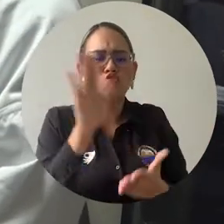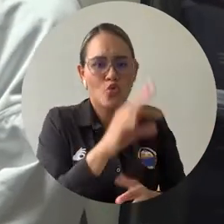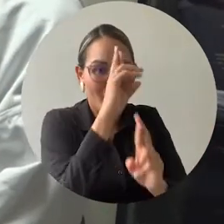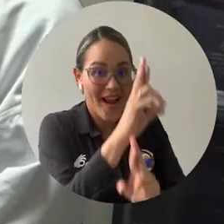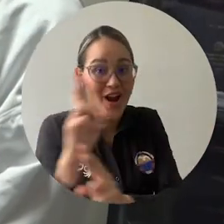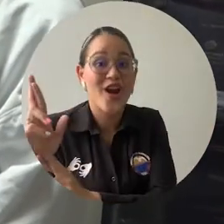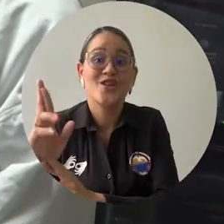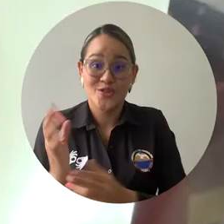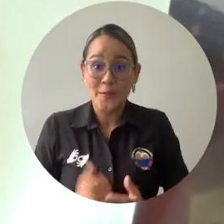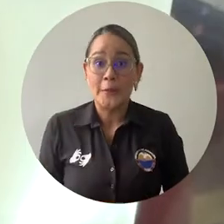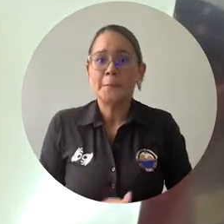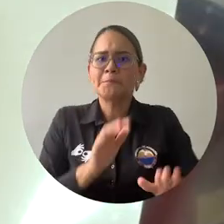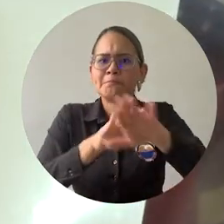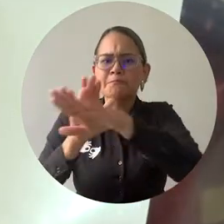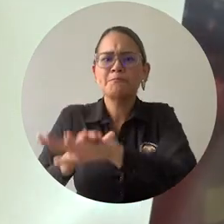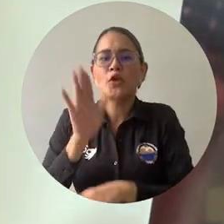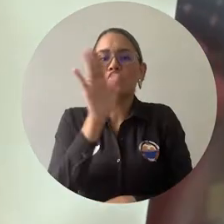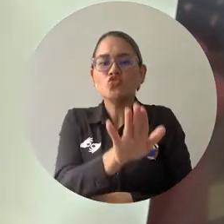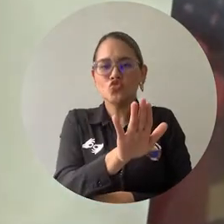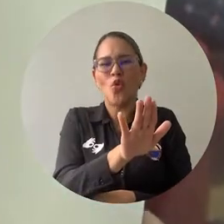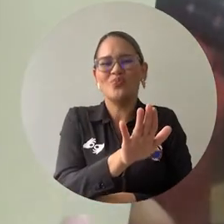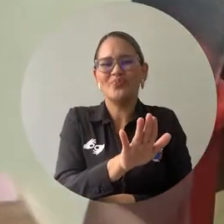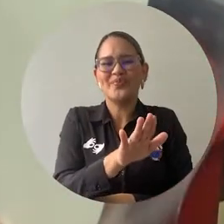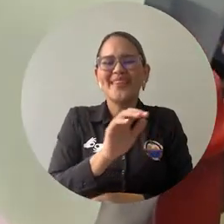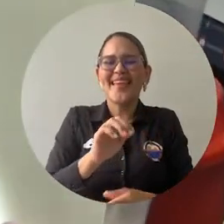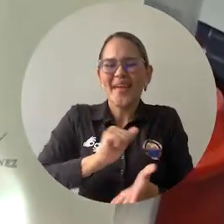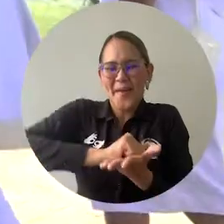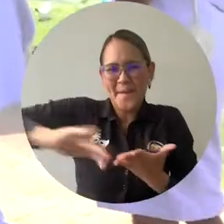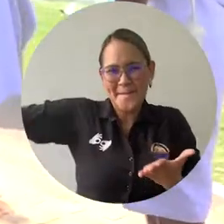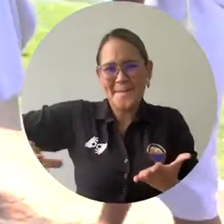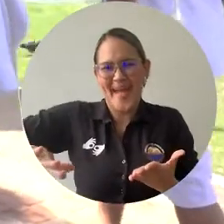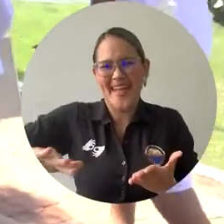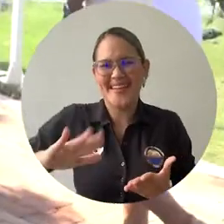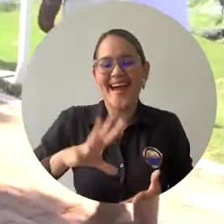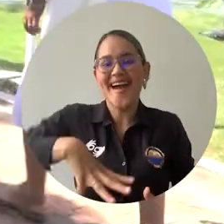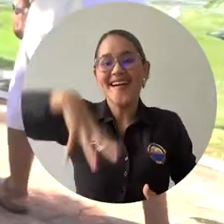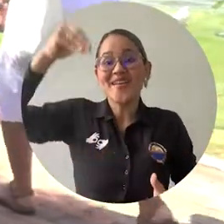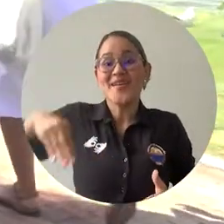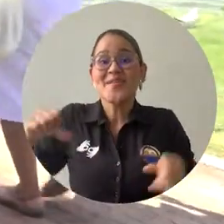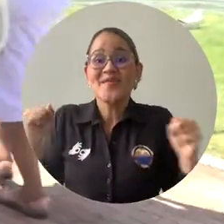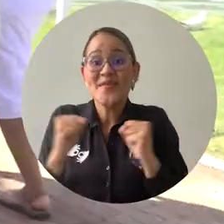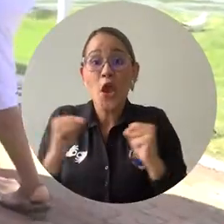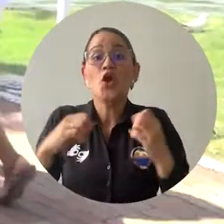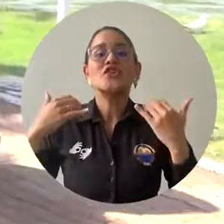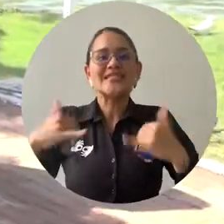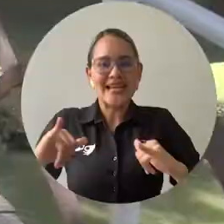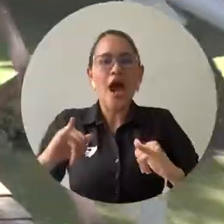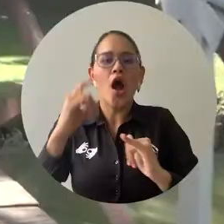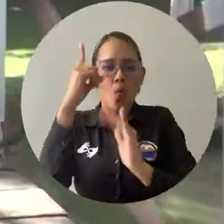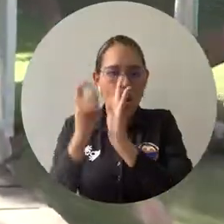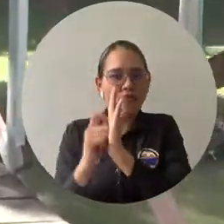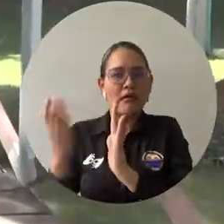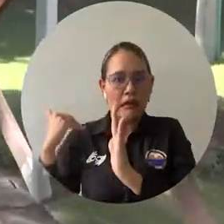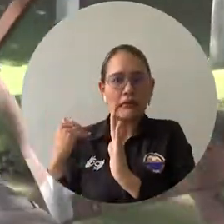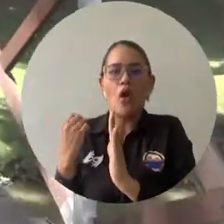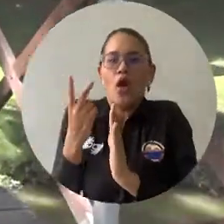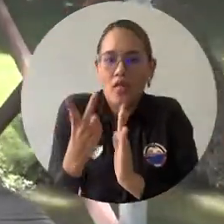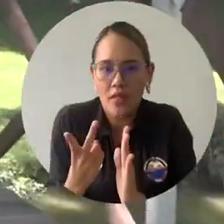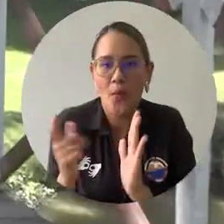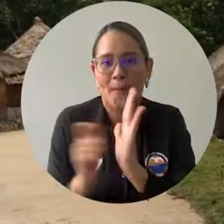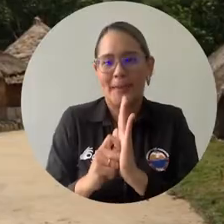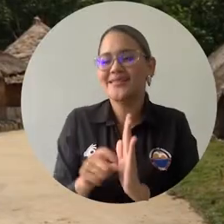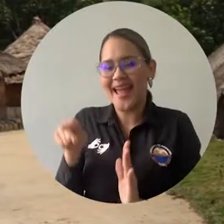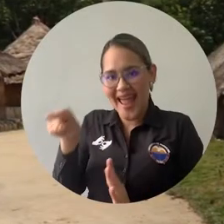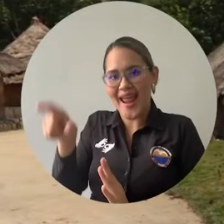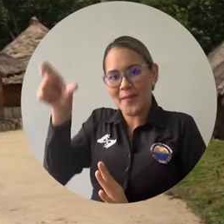criterios de equidad y mérito, esta beca Sierra Nevada, otorgada al docente Virgilio Gil, es la segunda que se entrega para contribuir al